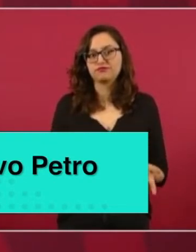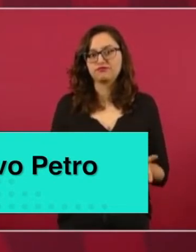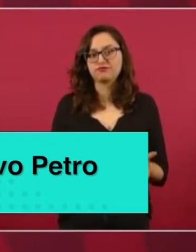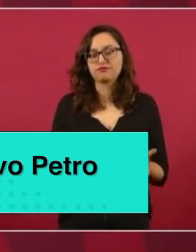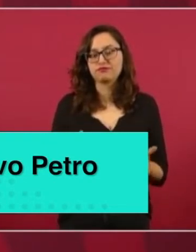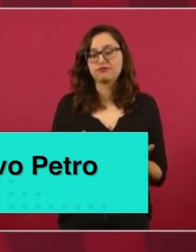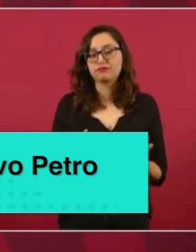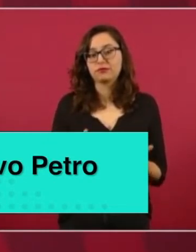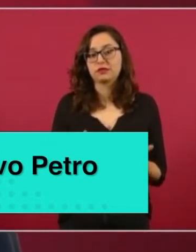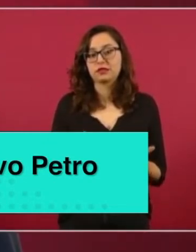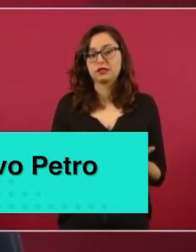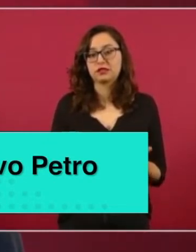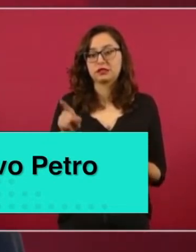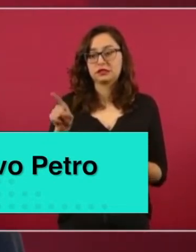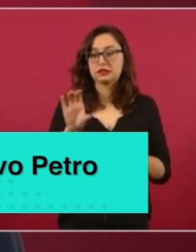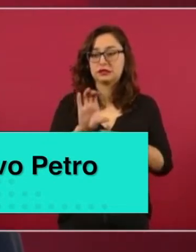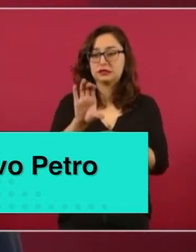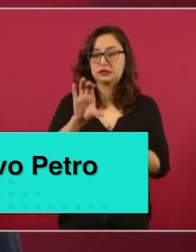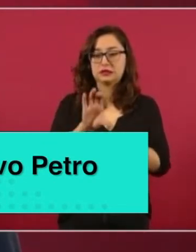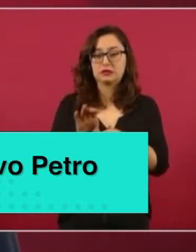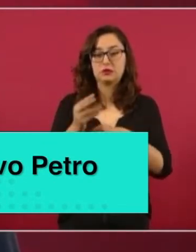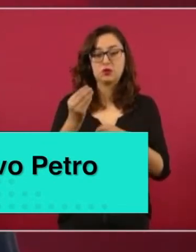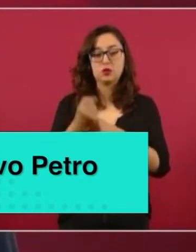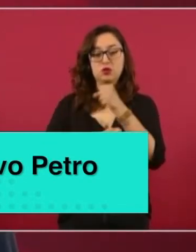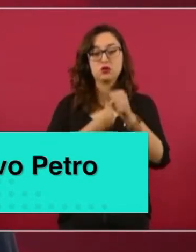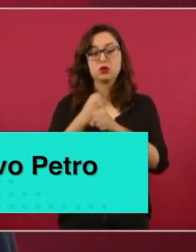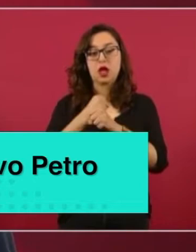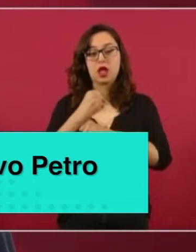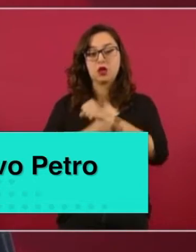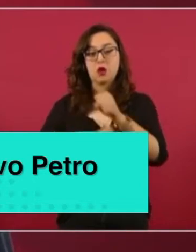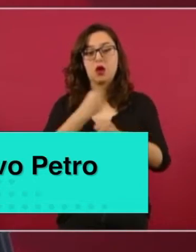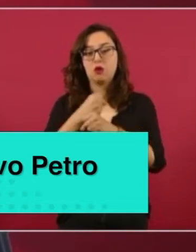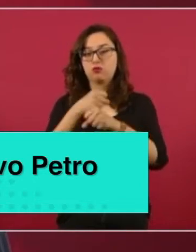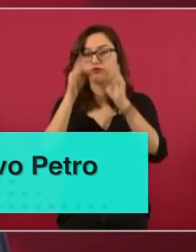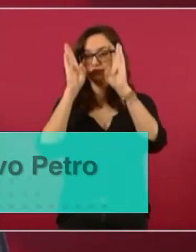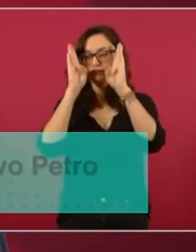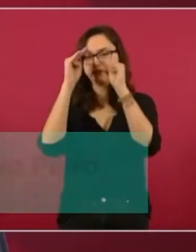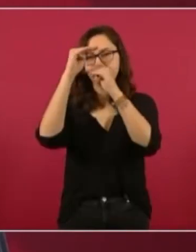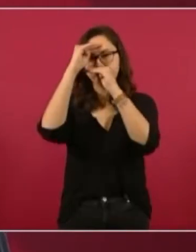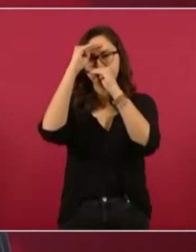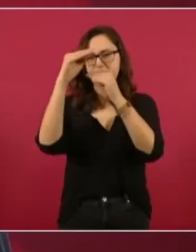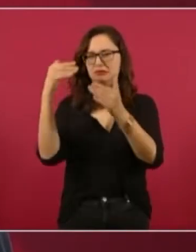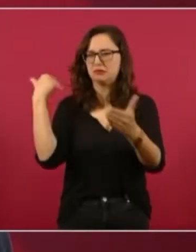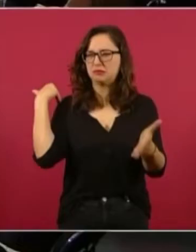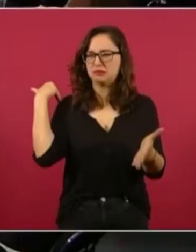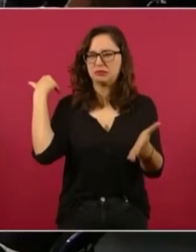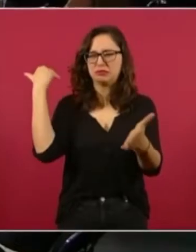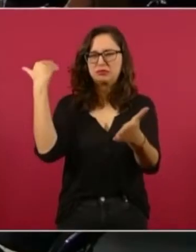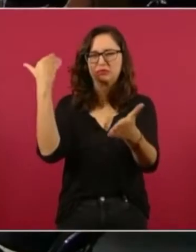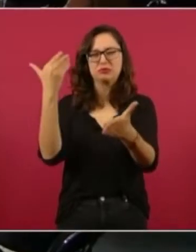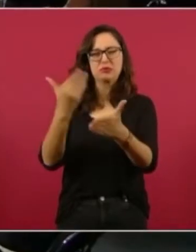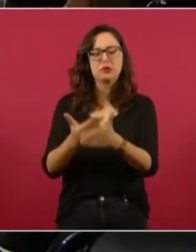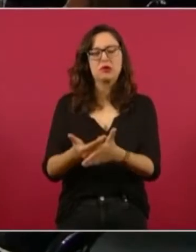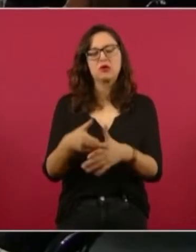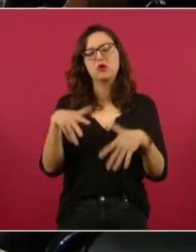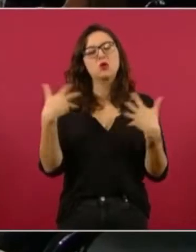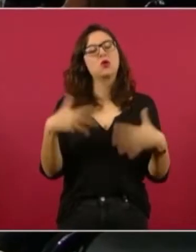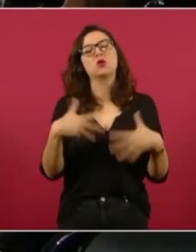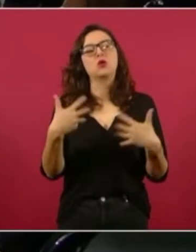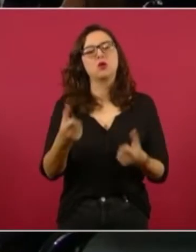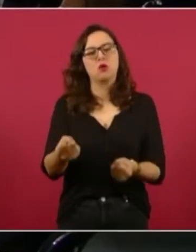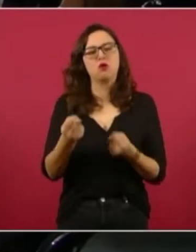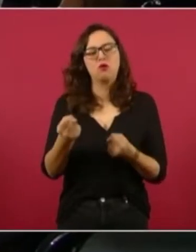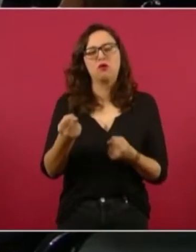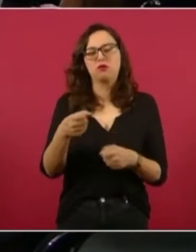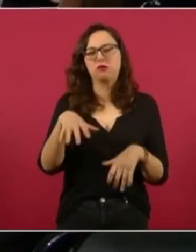en Colombia, muy fuertes, muy duros.